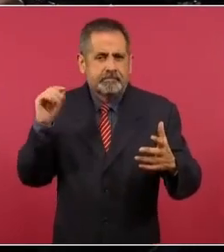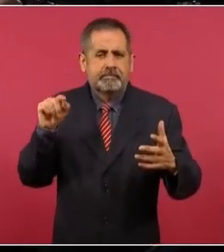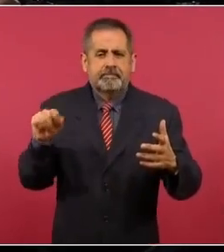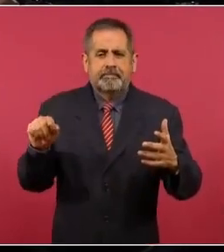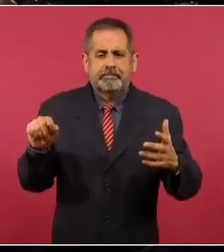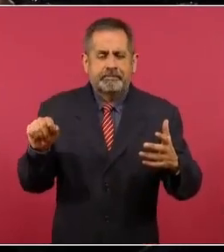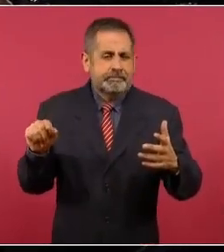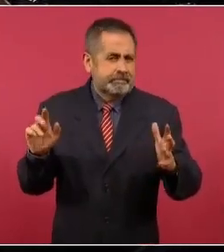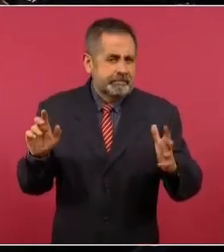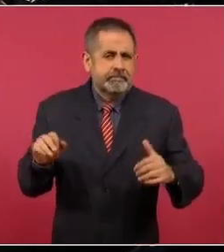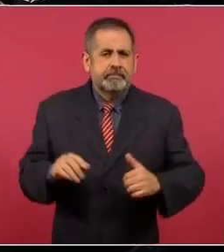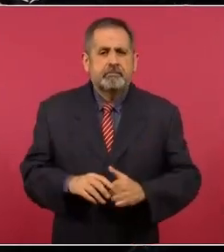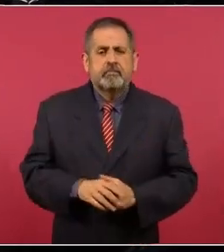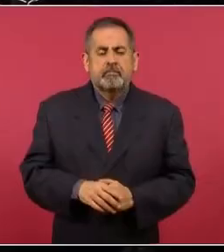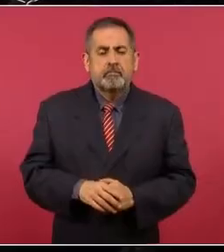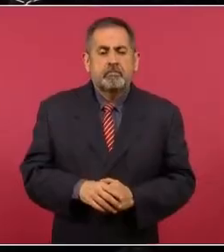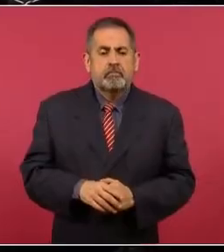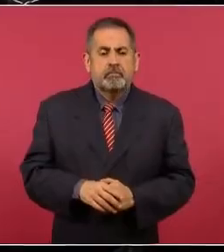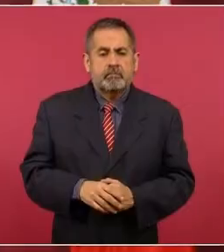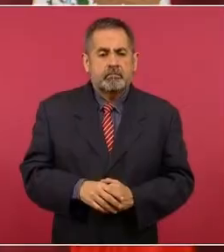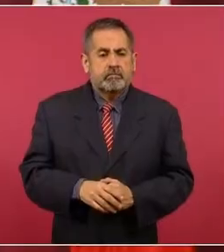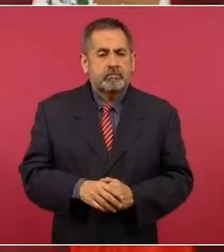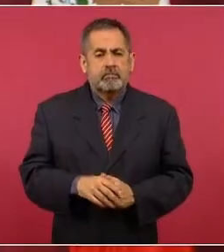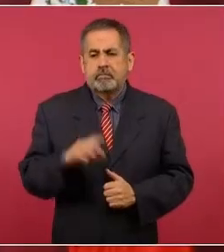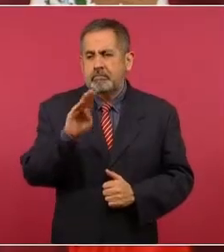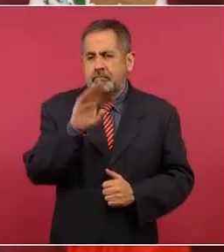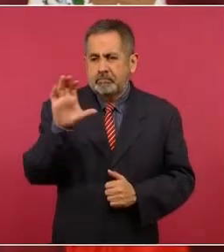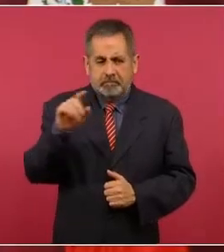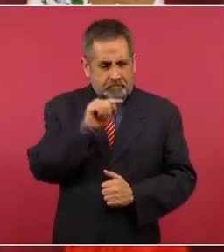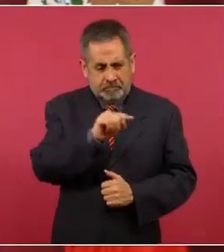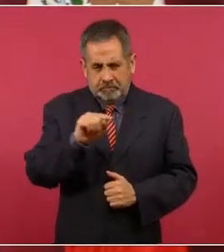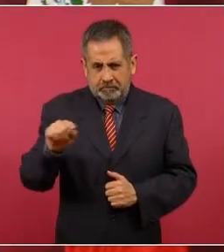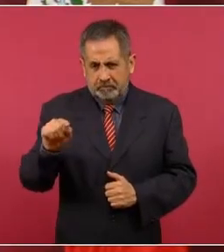las Baja California.